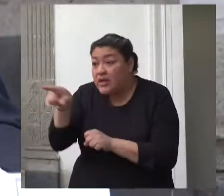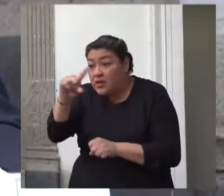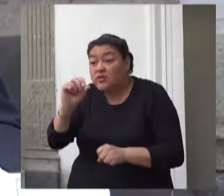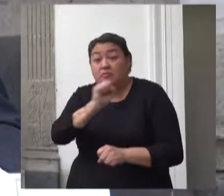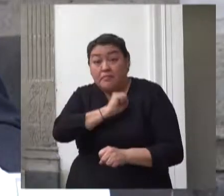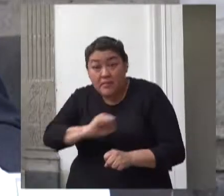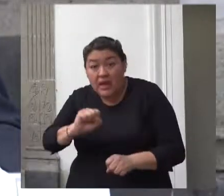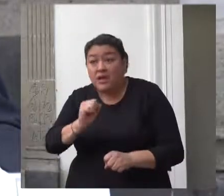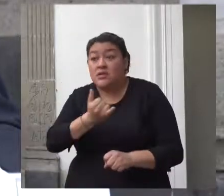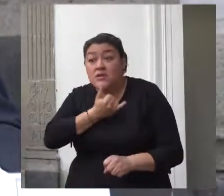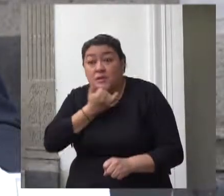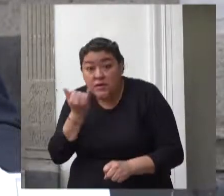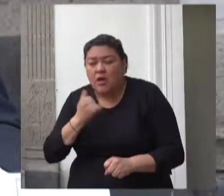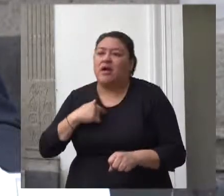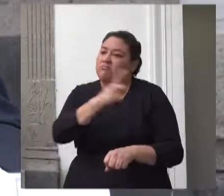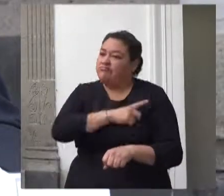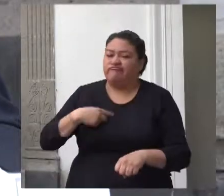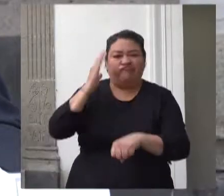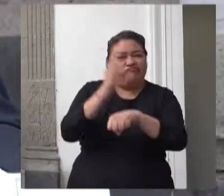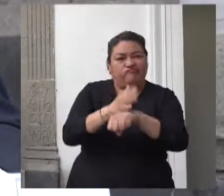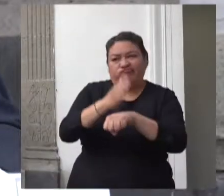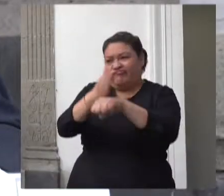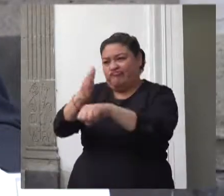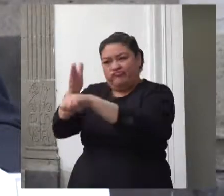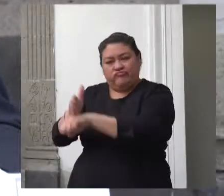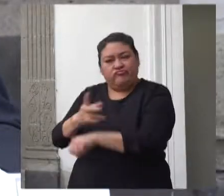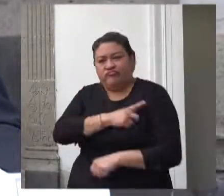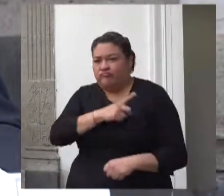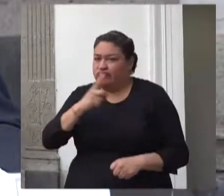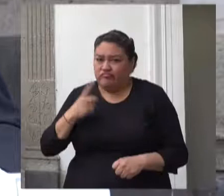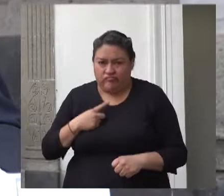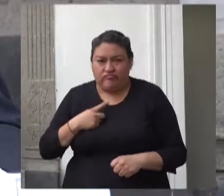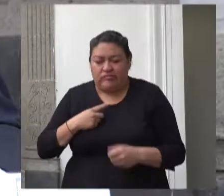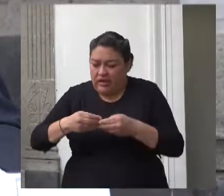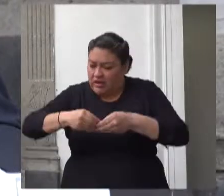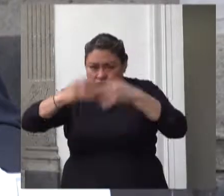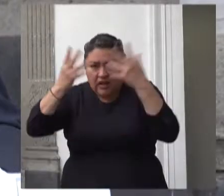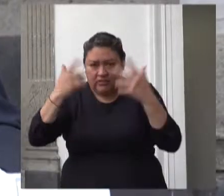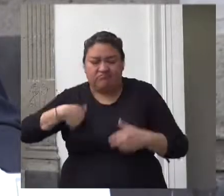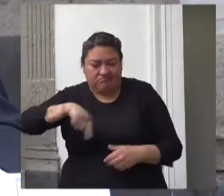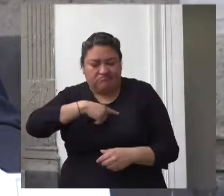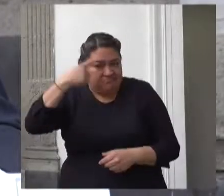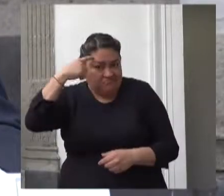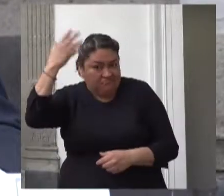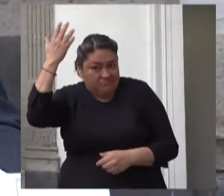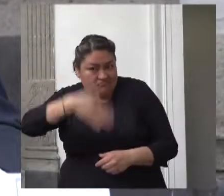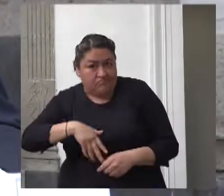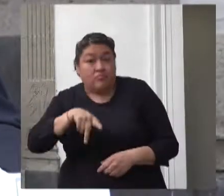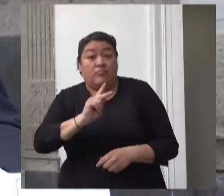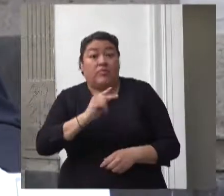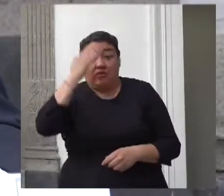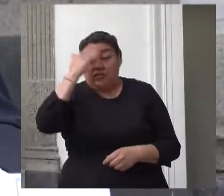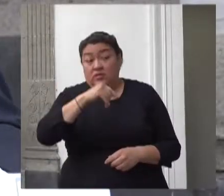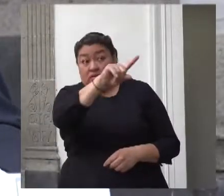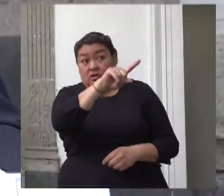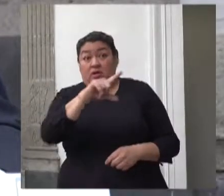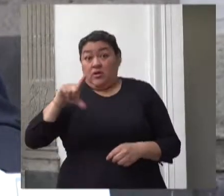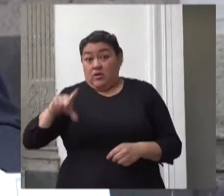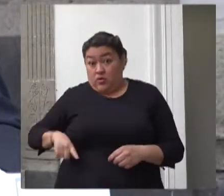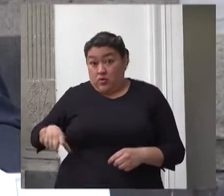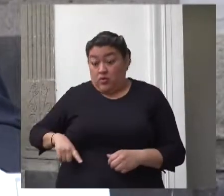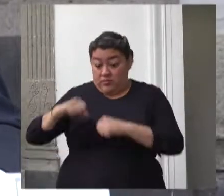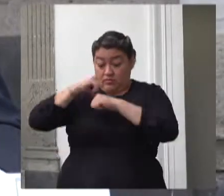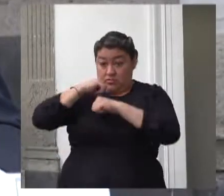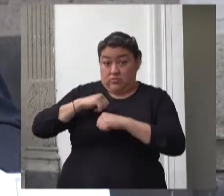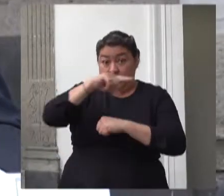a las personas que incurren en este tipo de conductas sin embargo la autoridad no puede desconocer